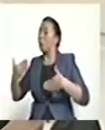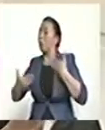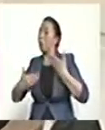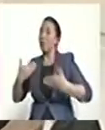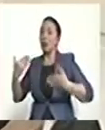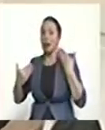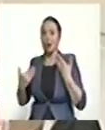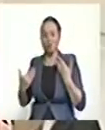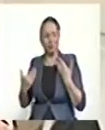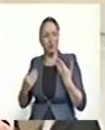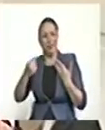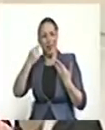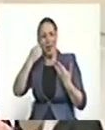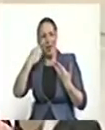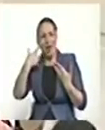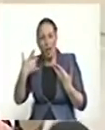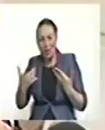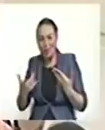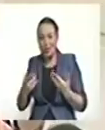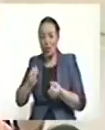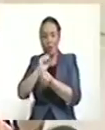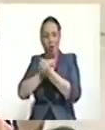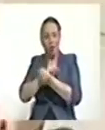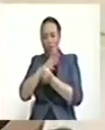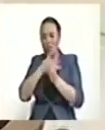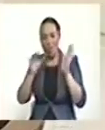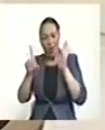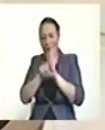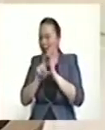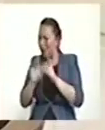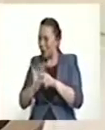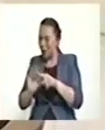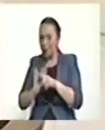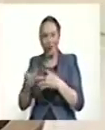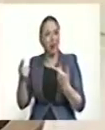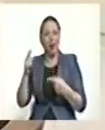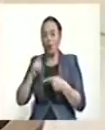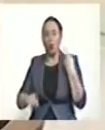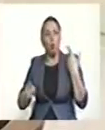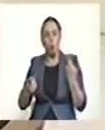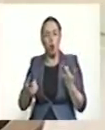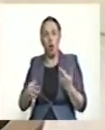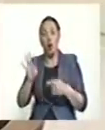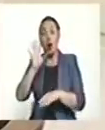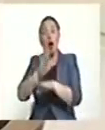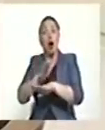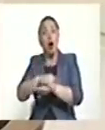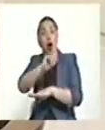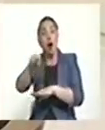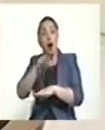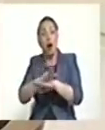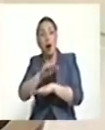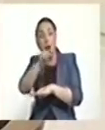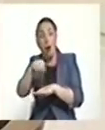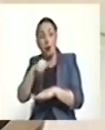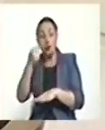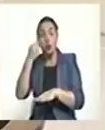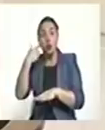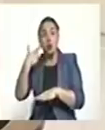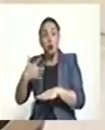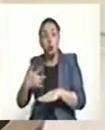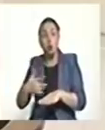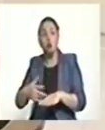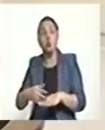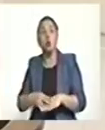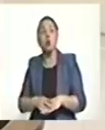es una forma también de configurar la impunidad en este país. Eso no puede ser pena proporcional. Y lo advierto acá. Viola el Estatuto de Roma